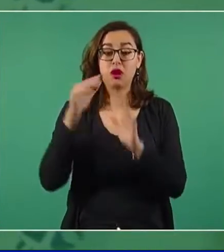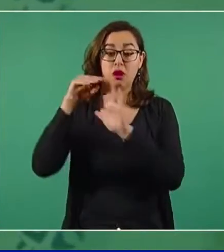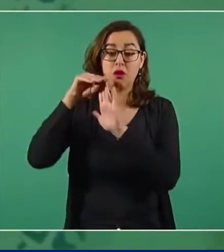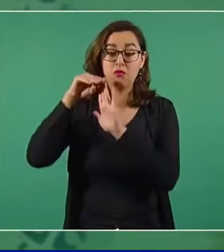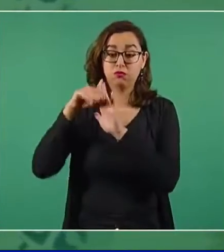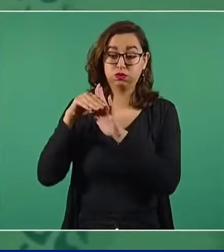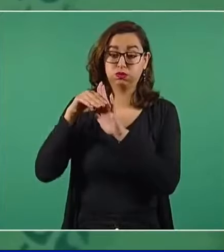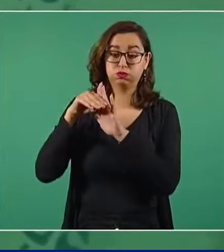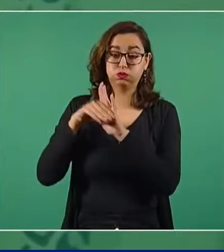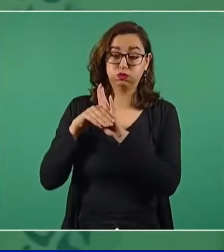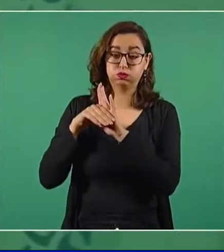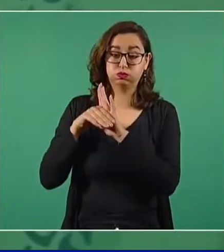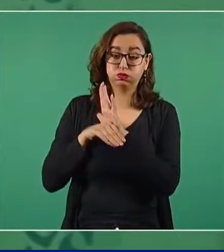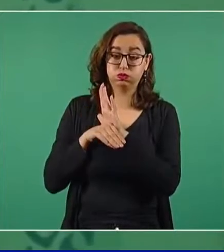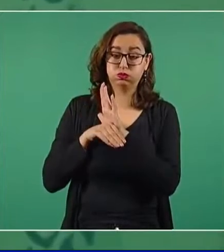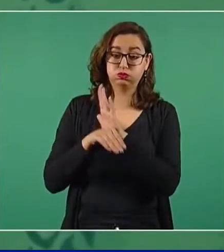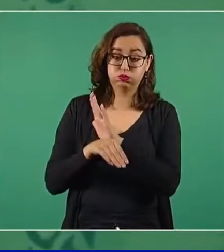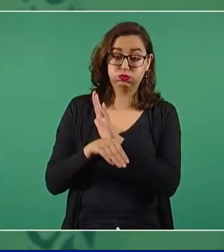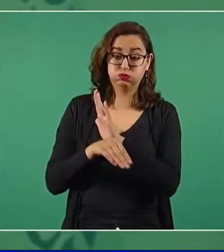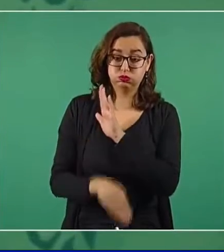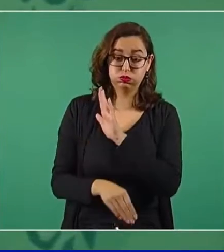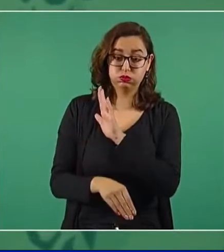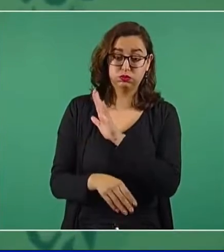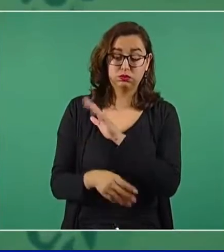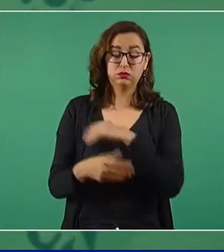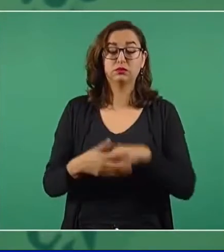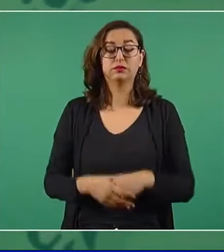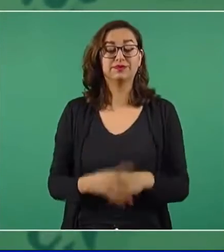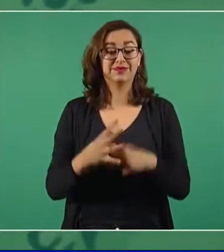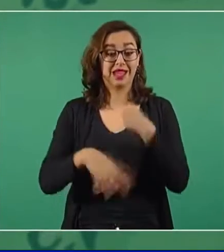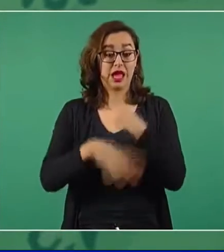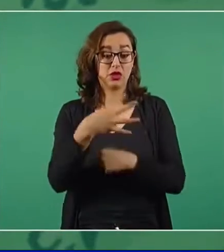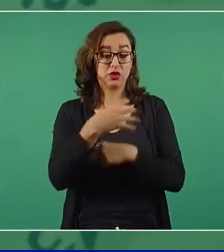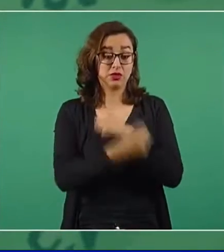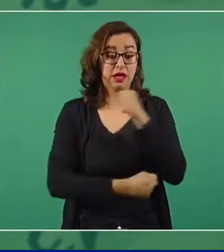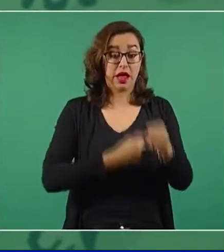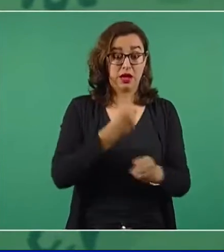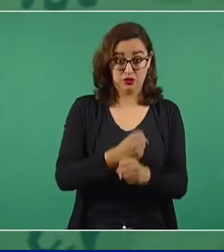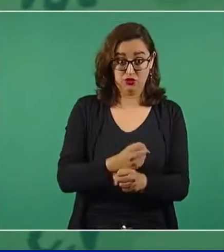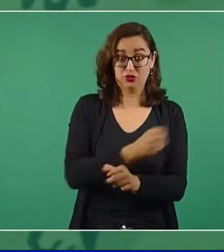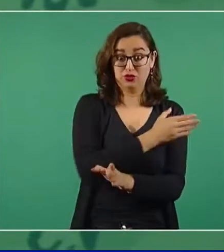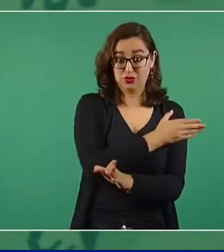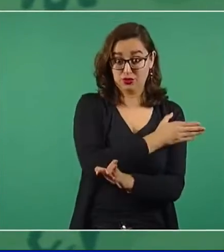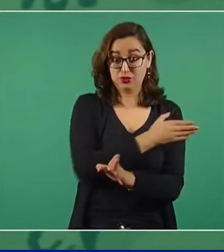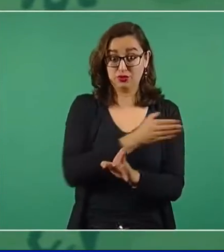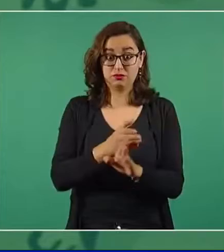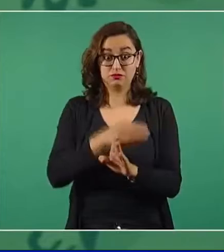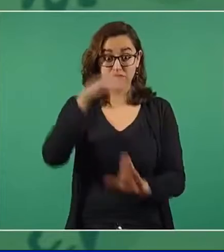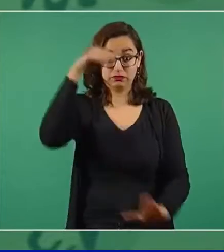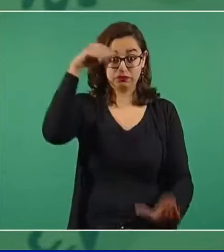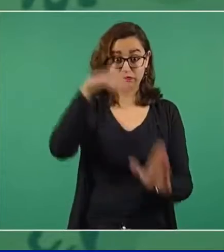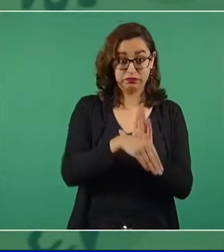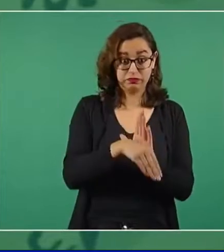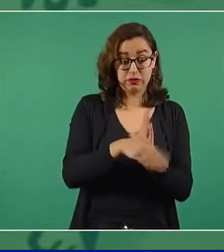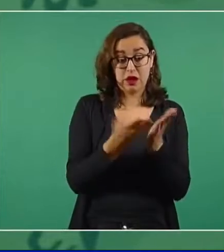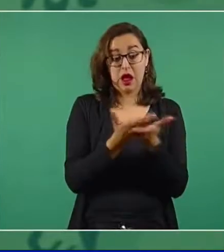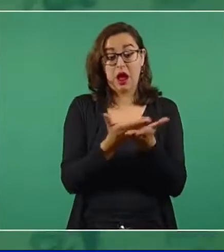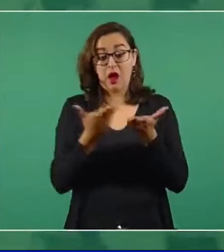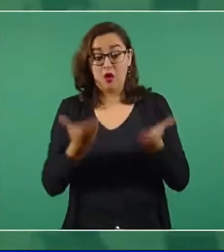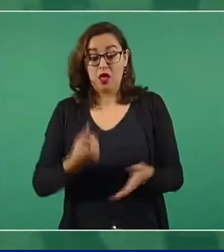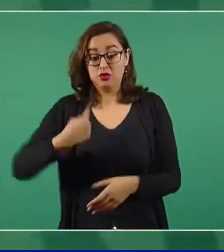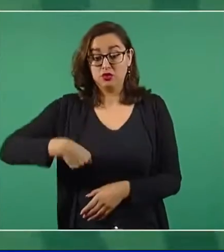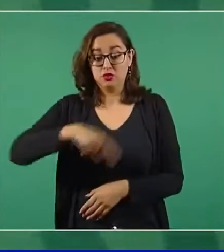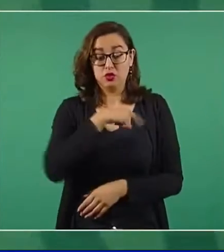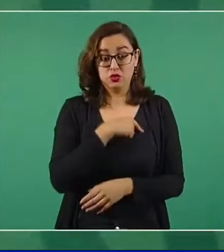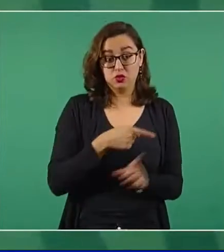14 años y llegamos, se detuvo la caída y ya estamos